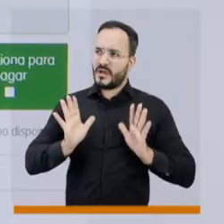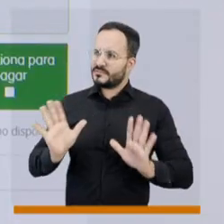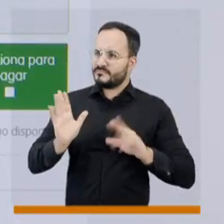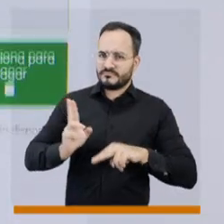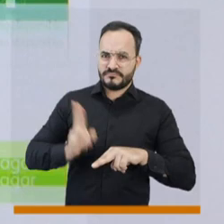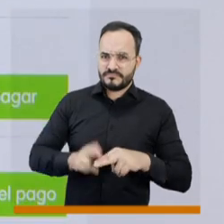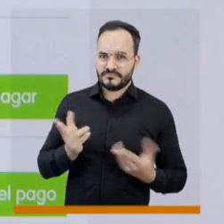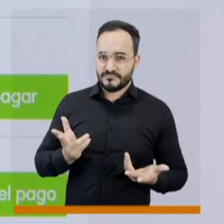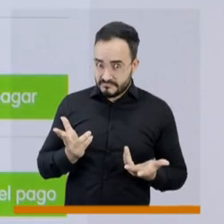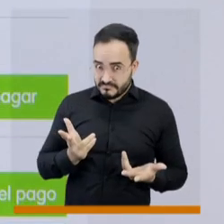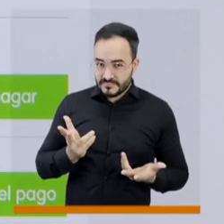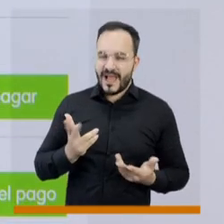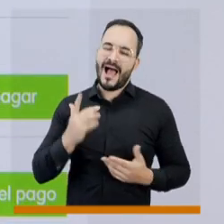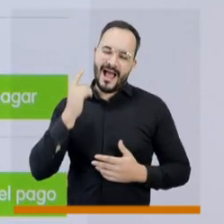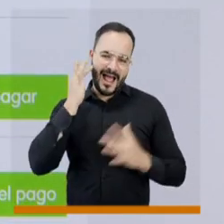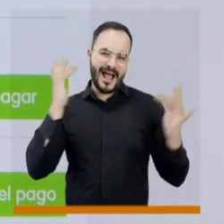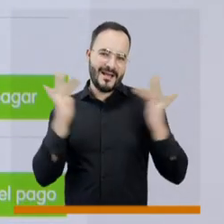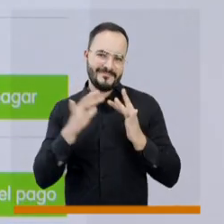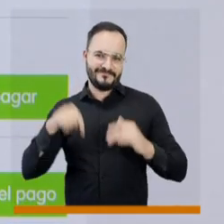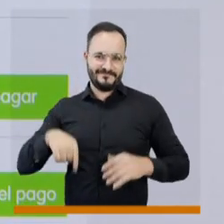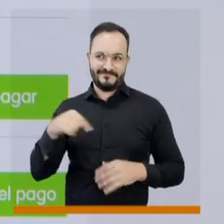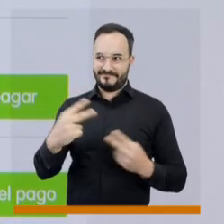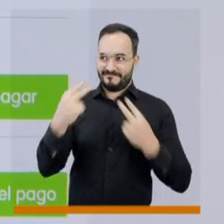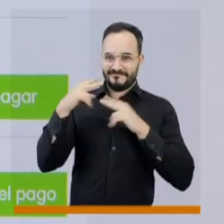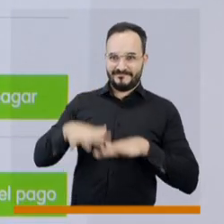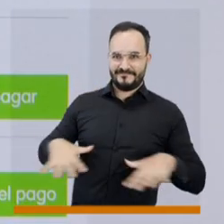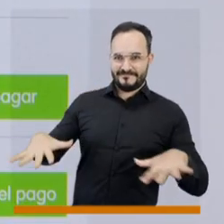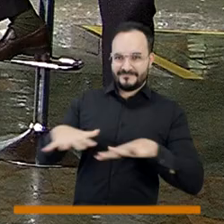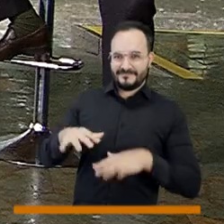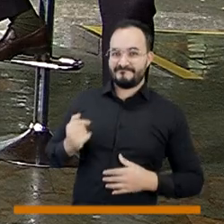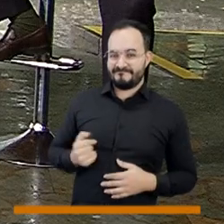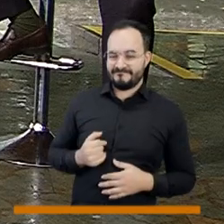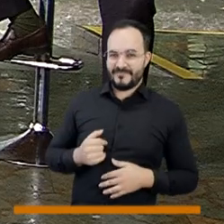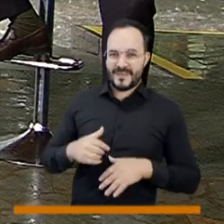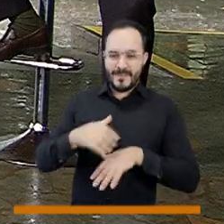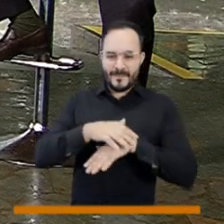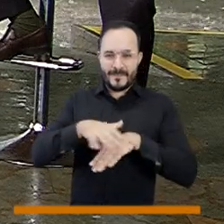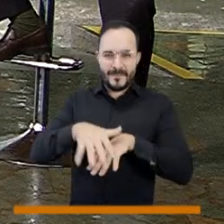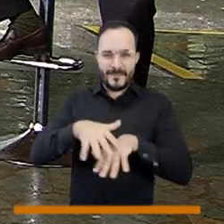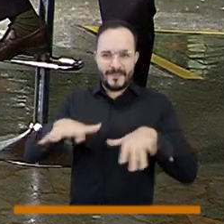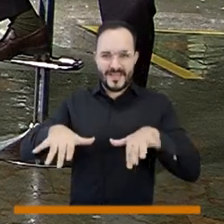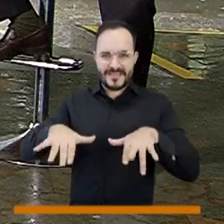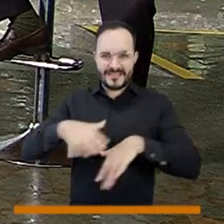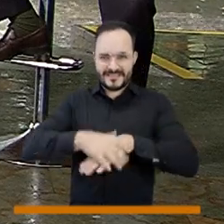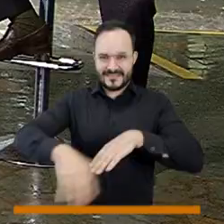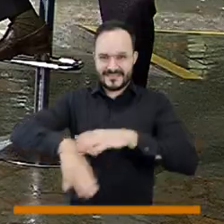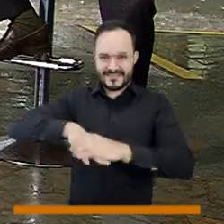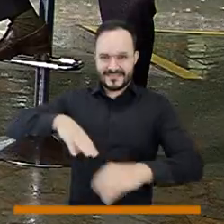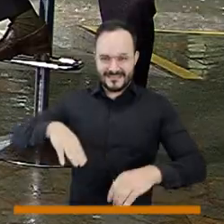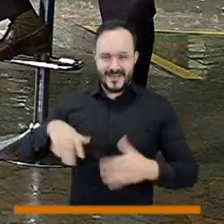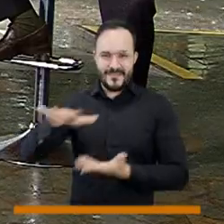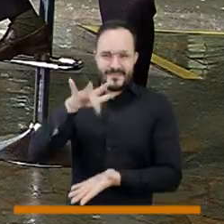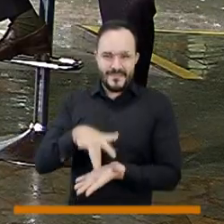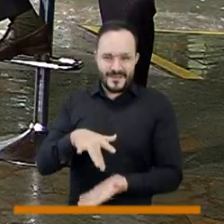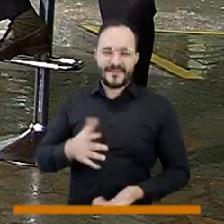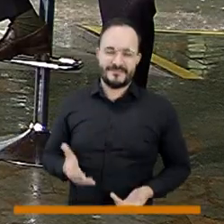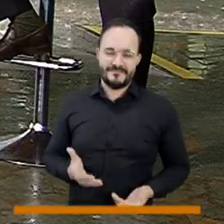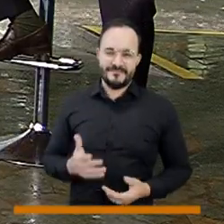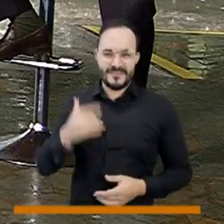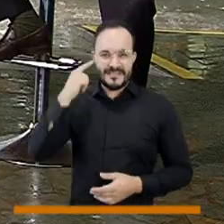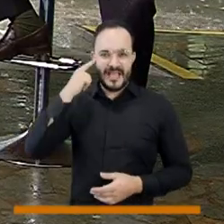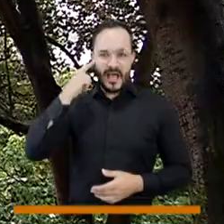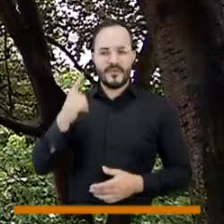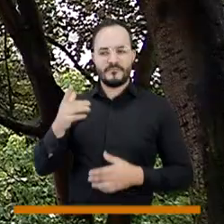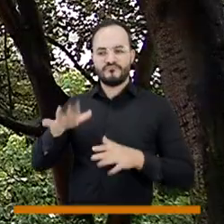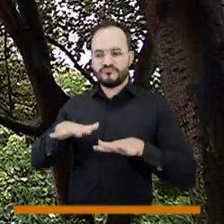podíamos escoger otro lugar distinto a este bello parque de los pies descalzos, una proyección de la sede central del Grupo